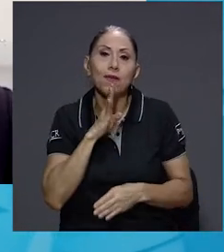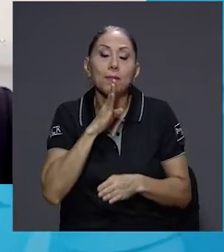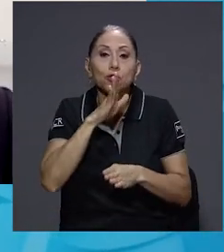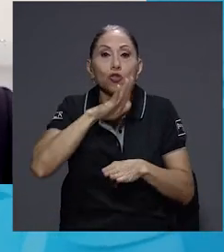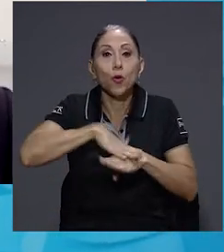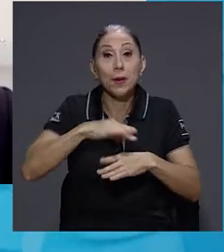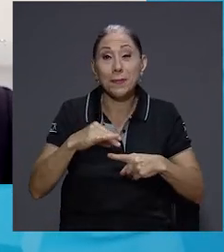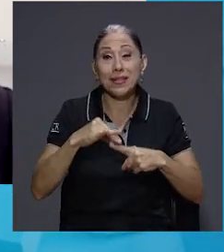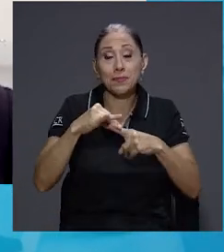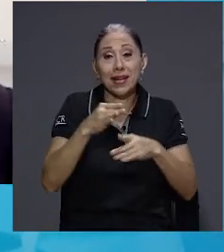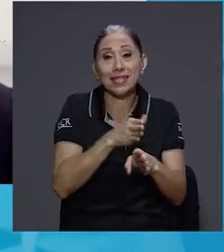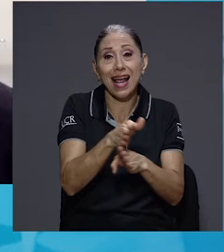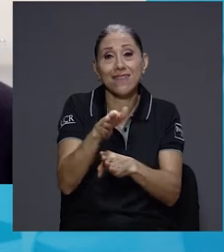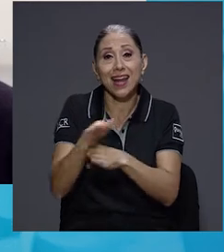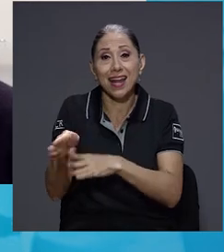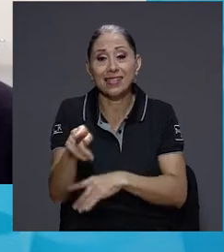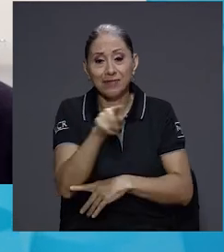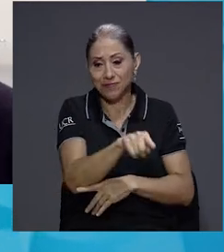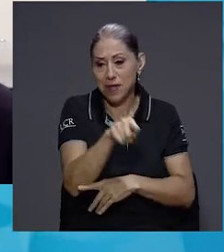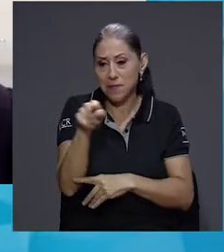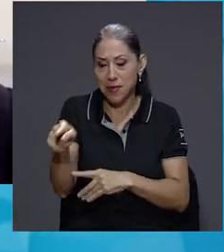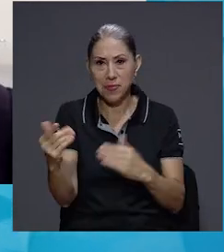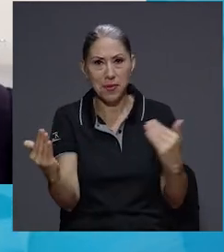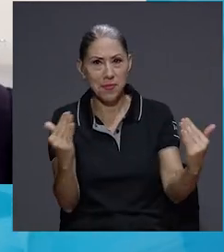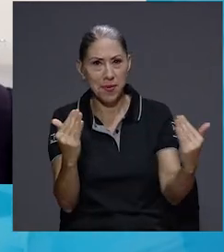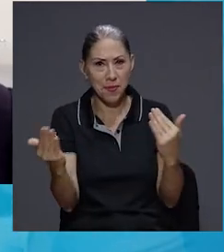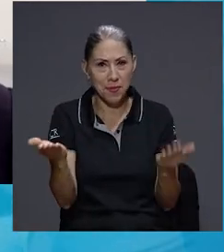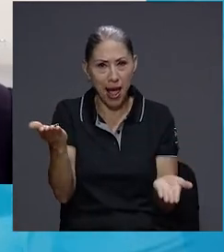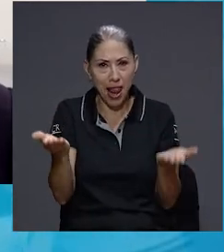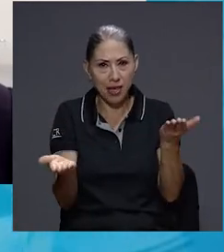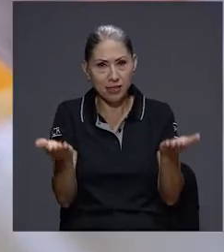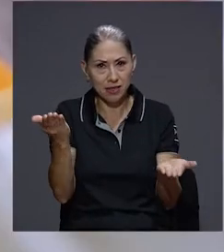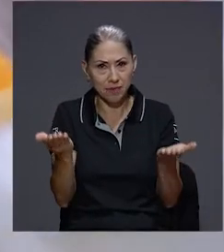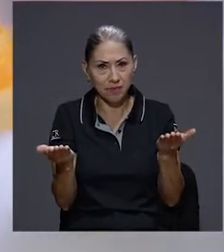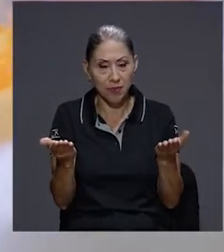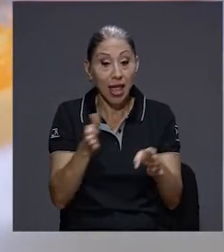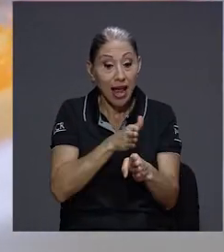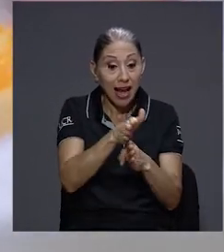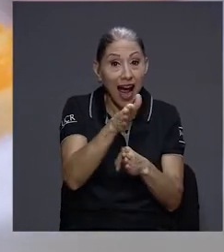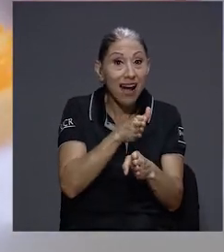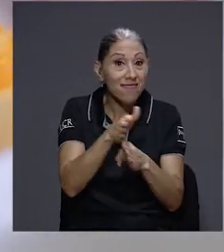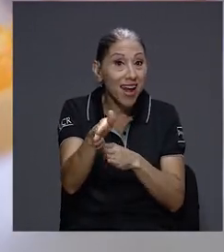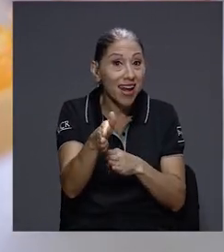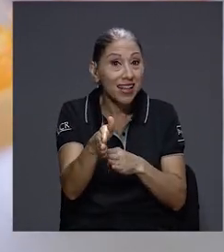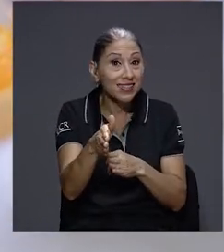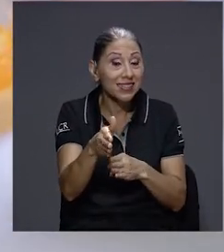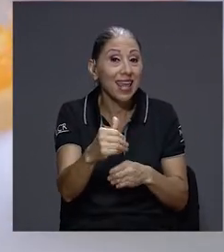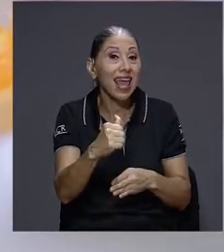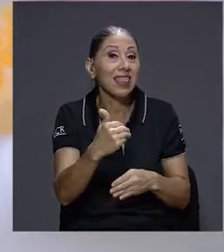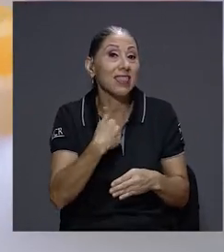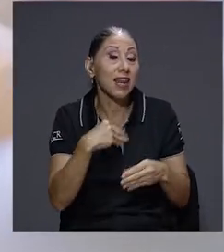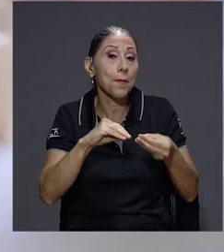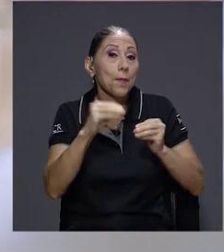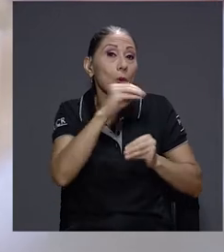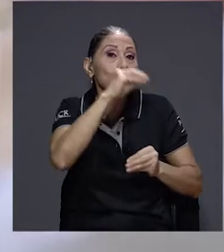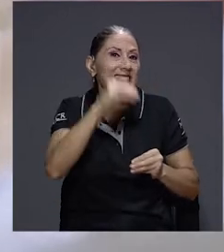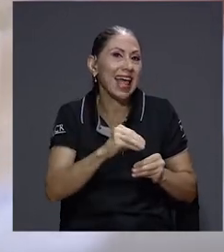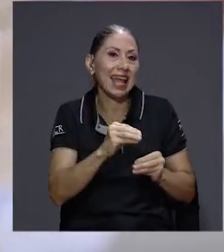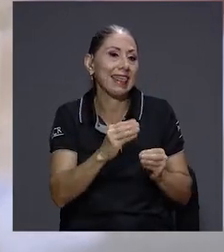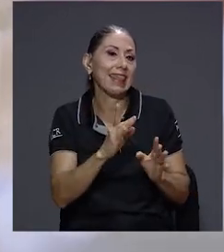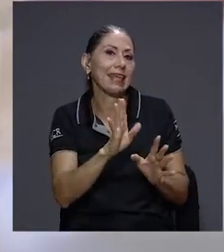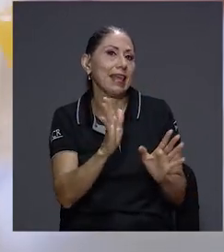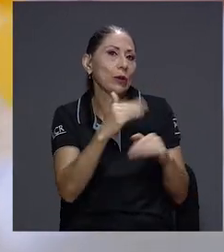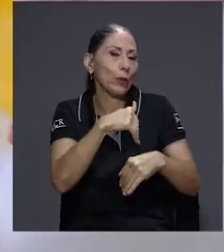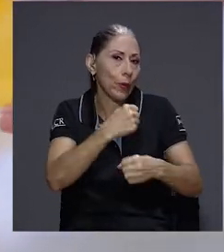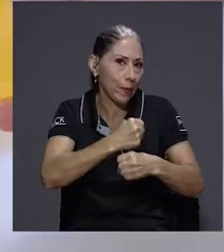estamos haciendo un balance entre las dos cosas. Son carreras que tienen una tasa de desempleo por debajo de la mitad y